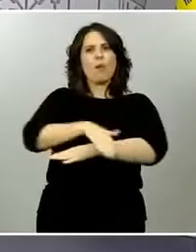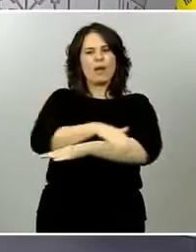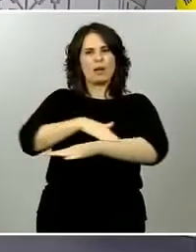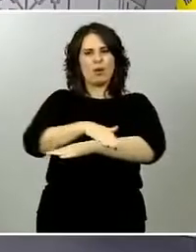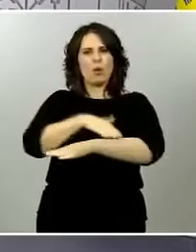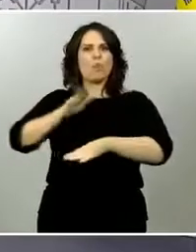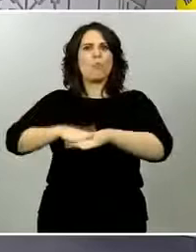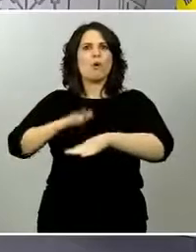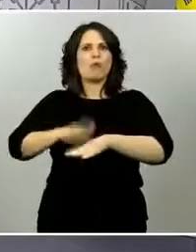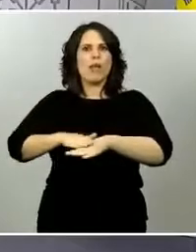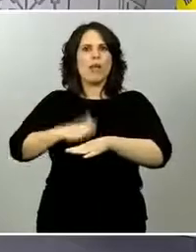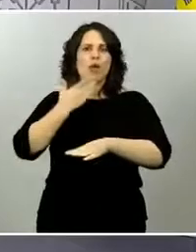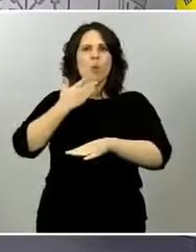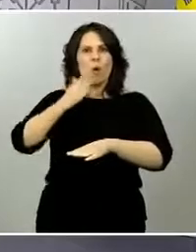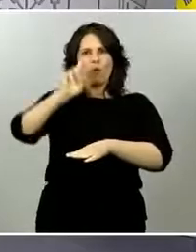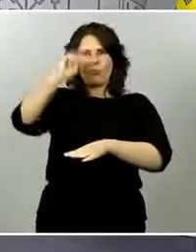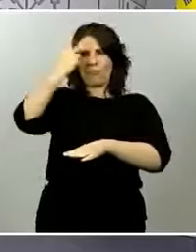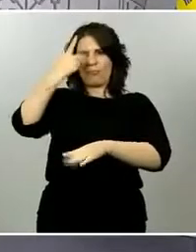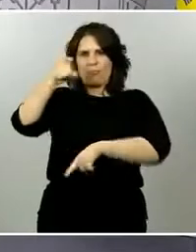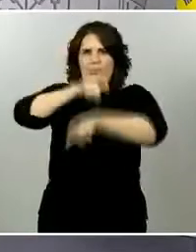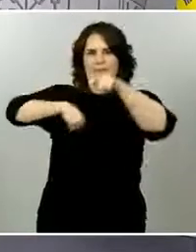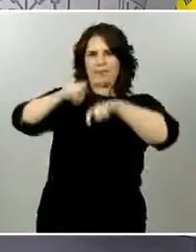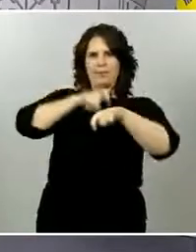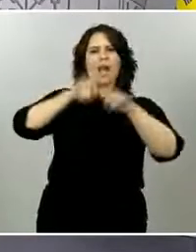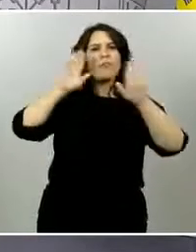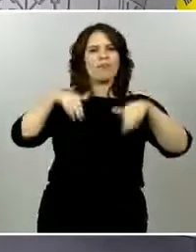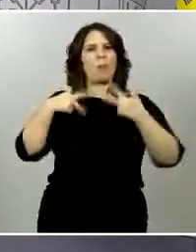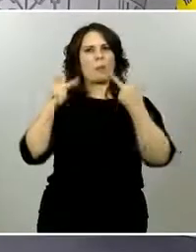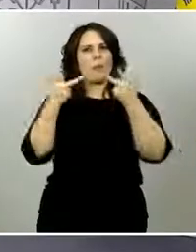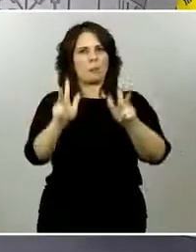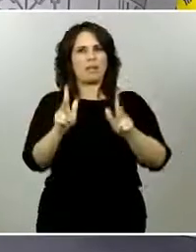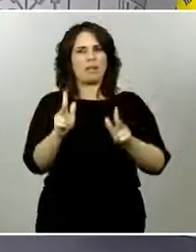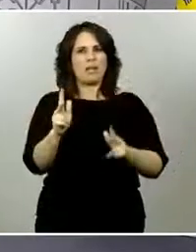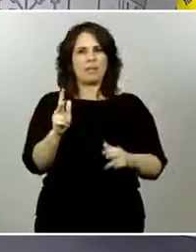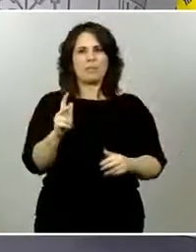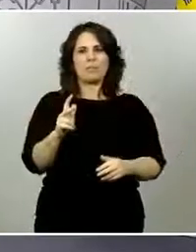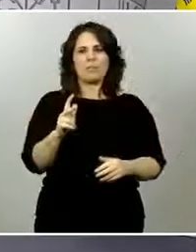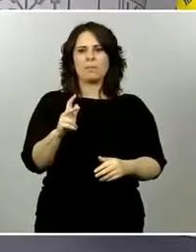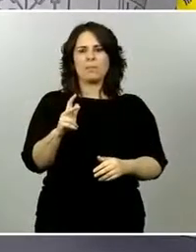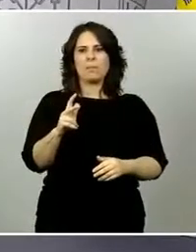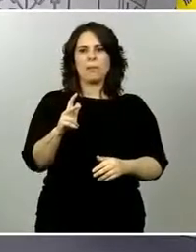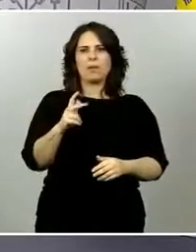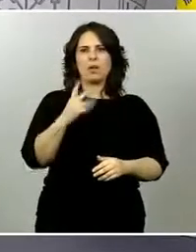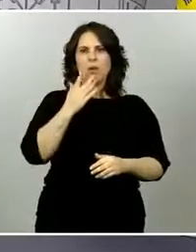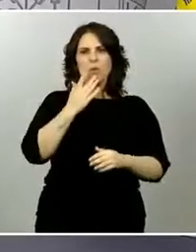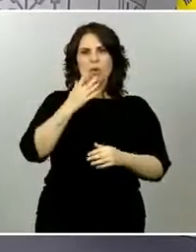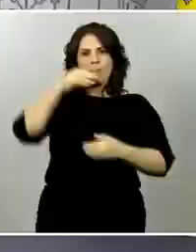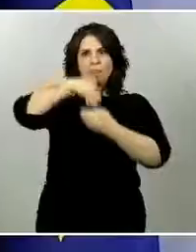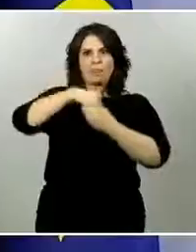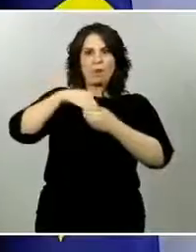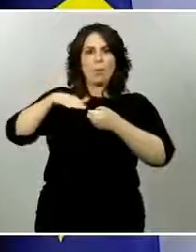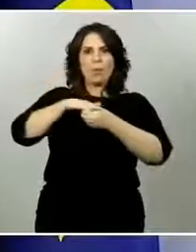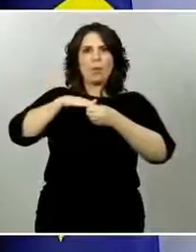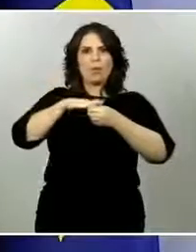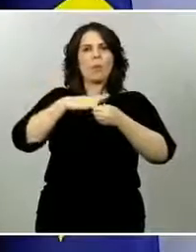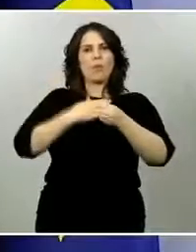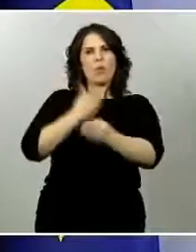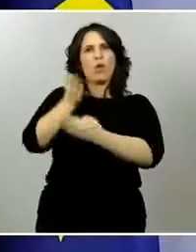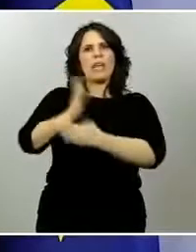Sanidad, tengo dos preguntas. Si podría explicarnos por qué el Gobierno reculó y, finalmente,